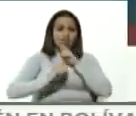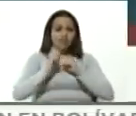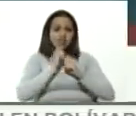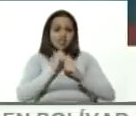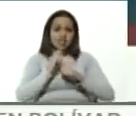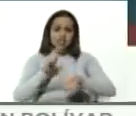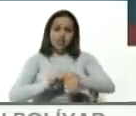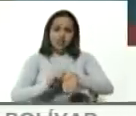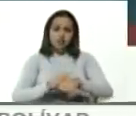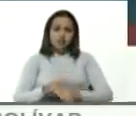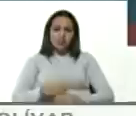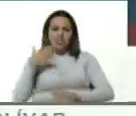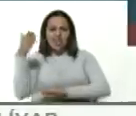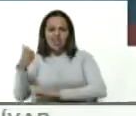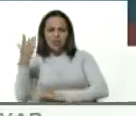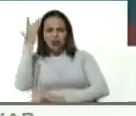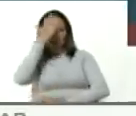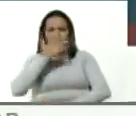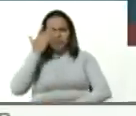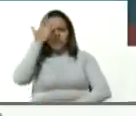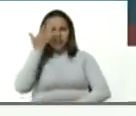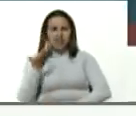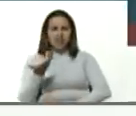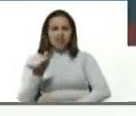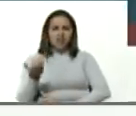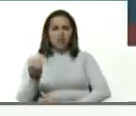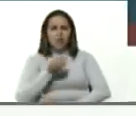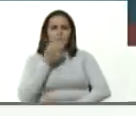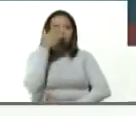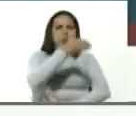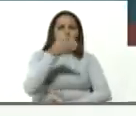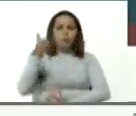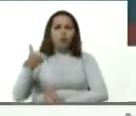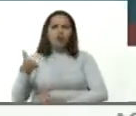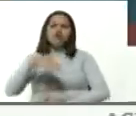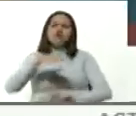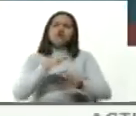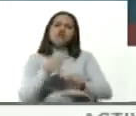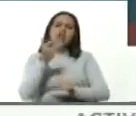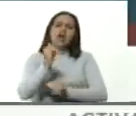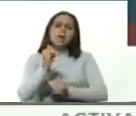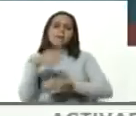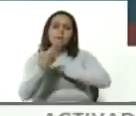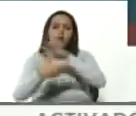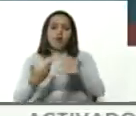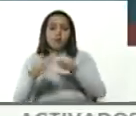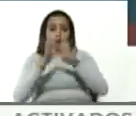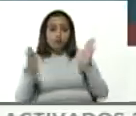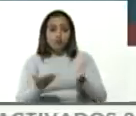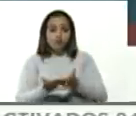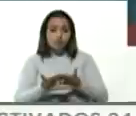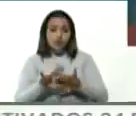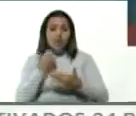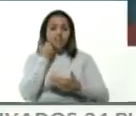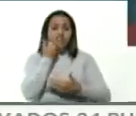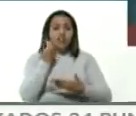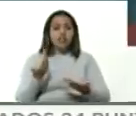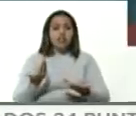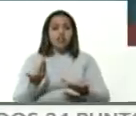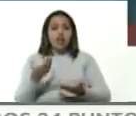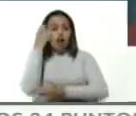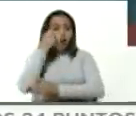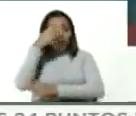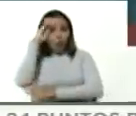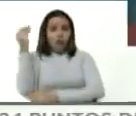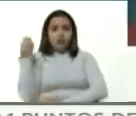han surgido y que han ido a África y que han estado donde hay un problema en el mundo en este momento, de pandemia y Cuba es